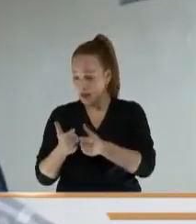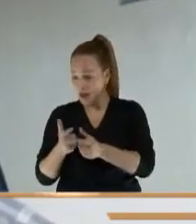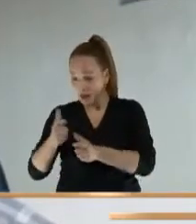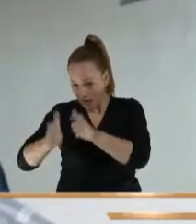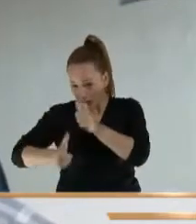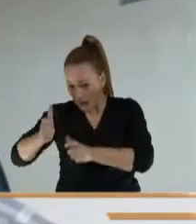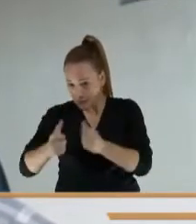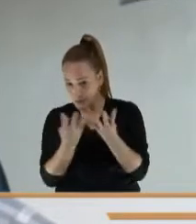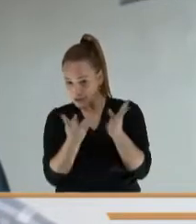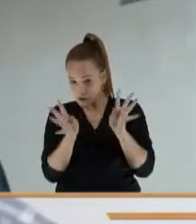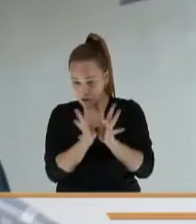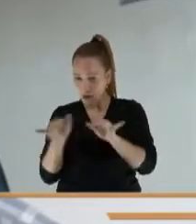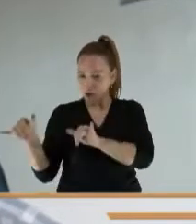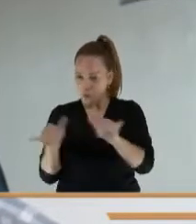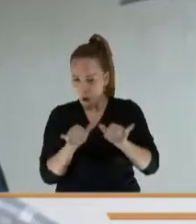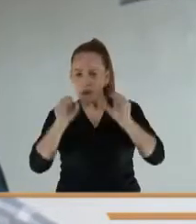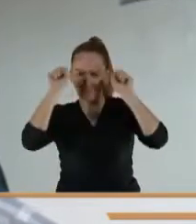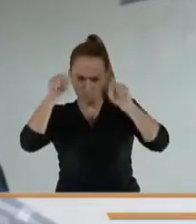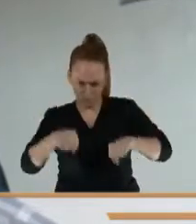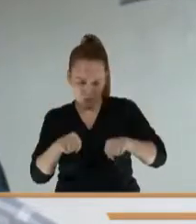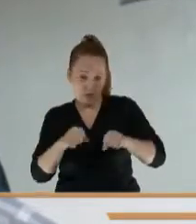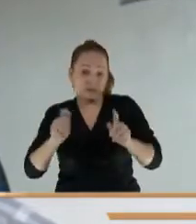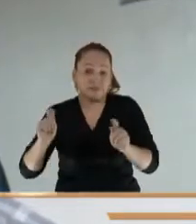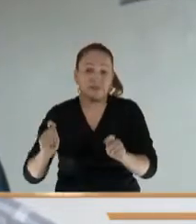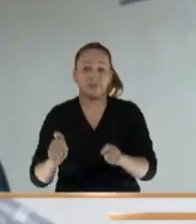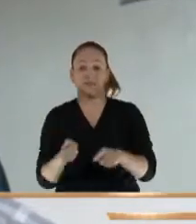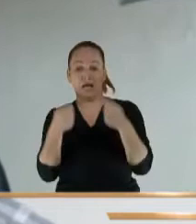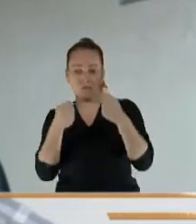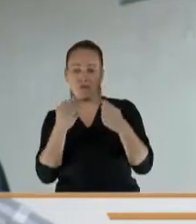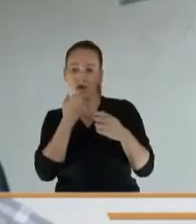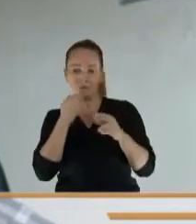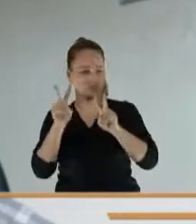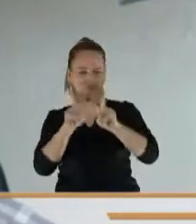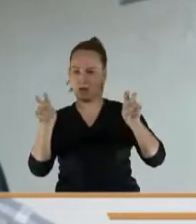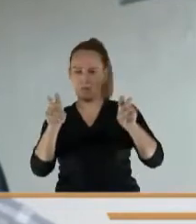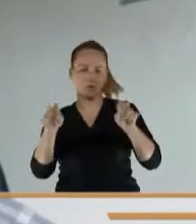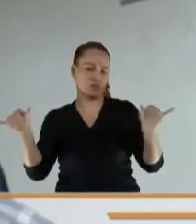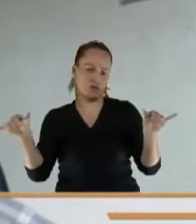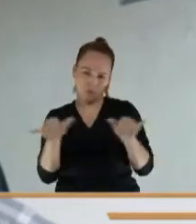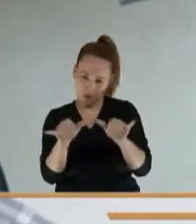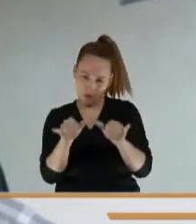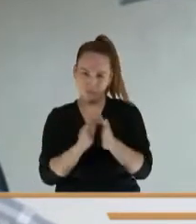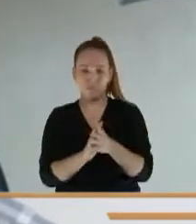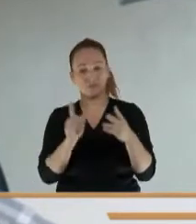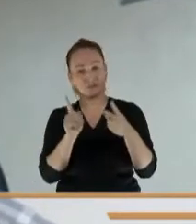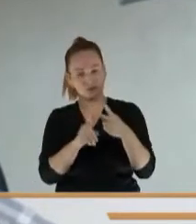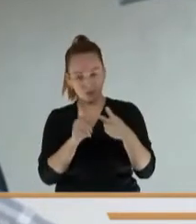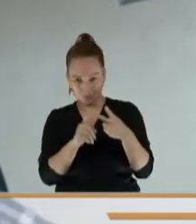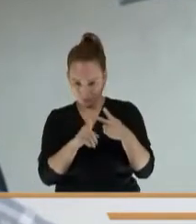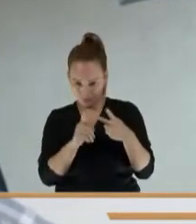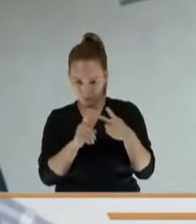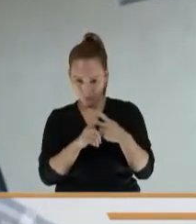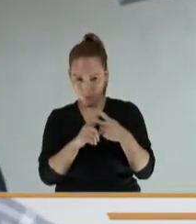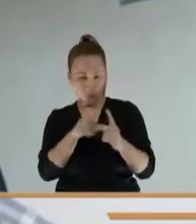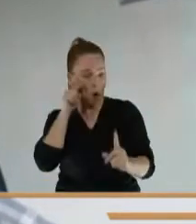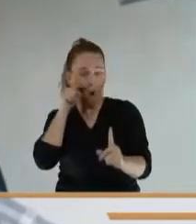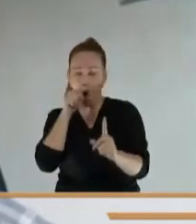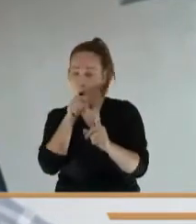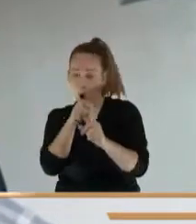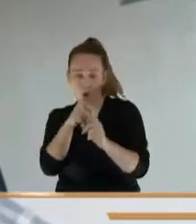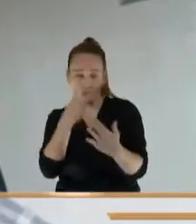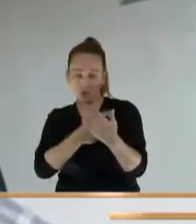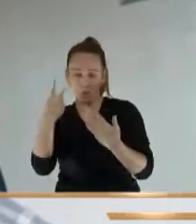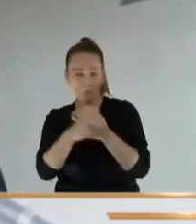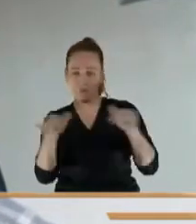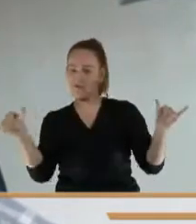diferencias. Primero, no hay diferencias en el título. Segundo, no hay diferencias en el objeto del proyecto.